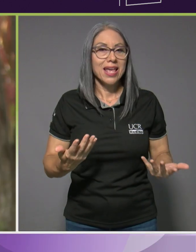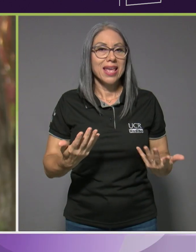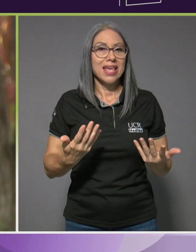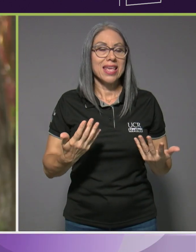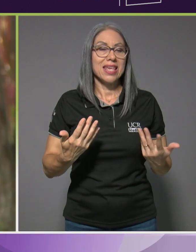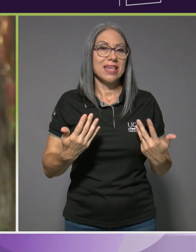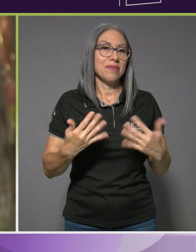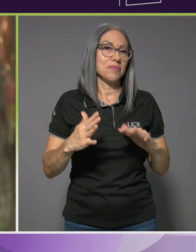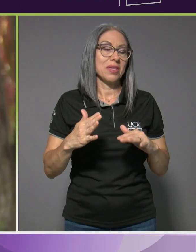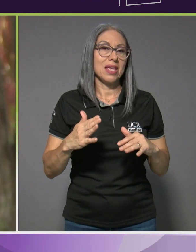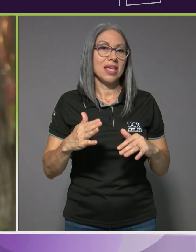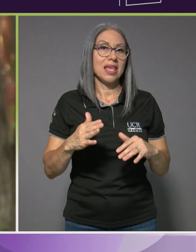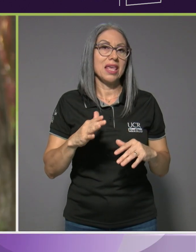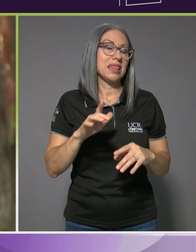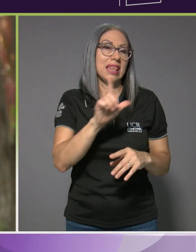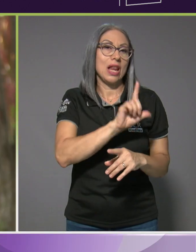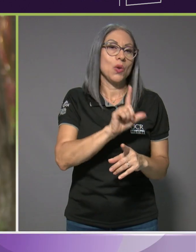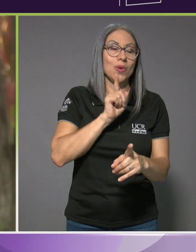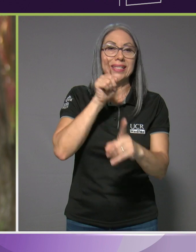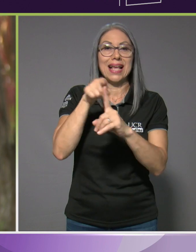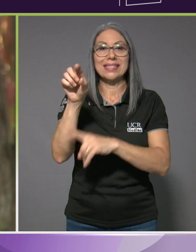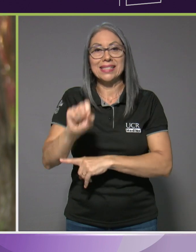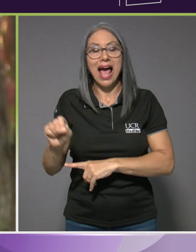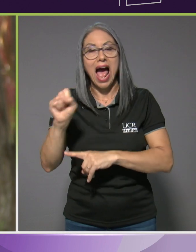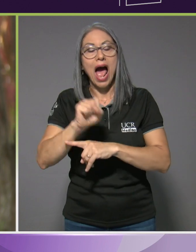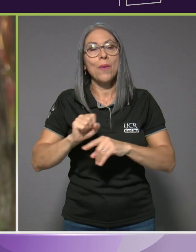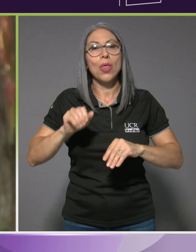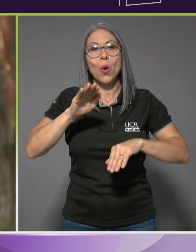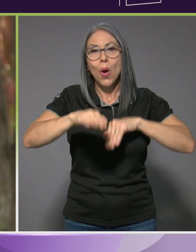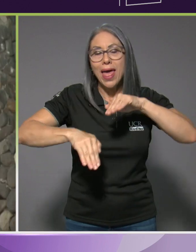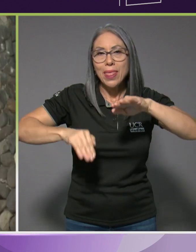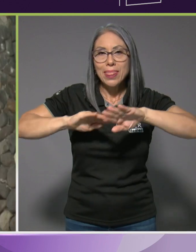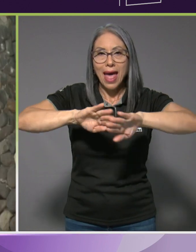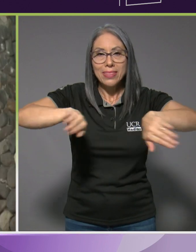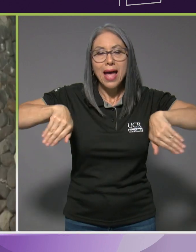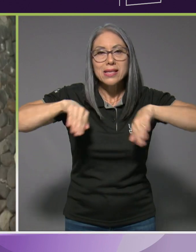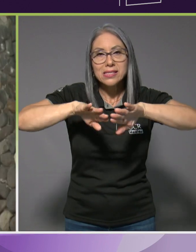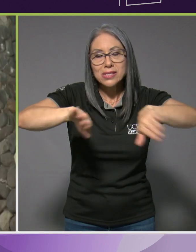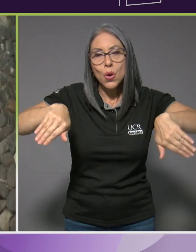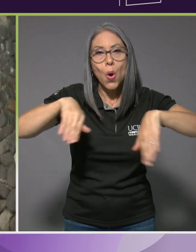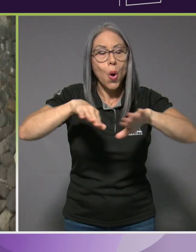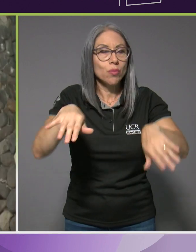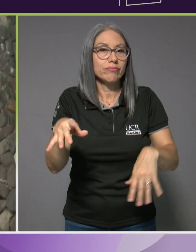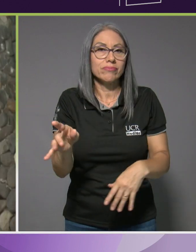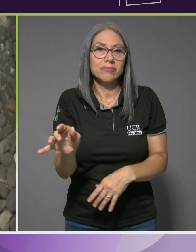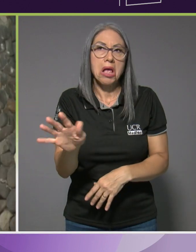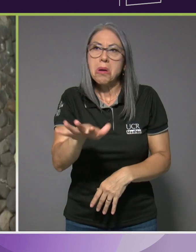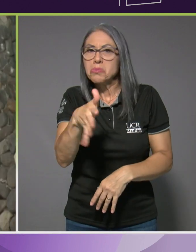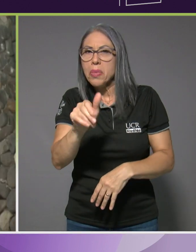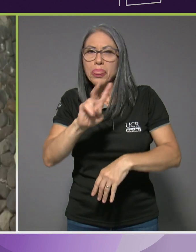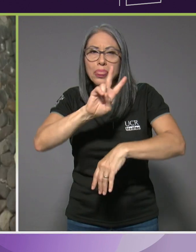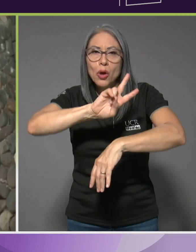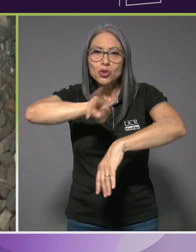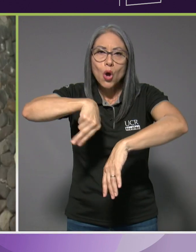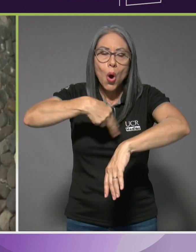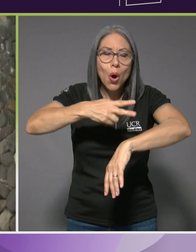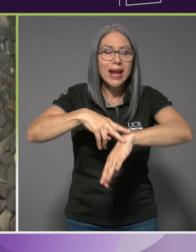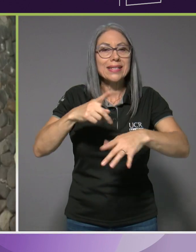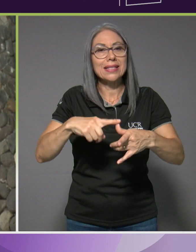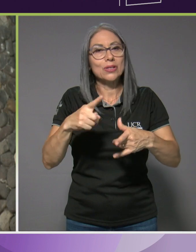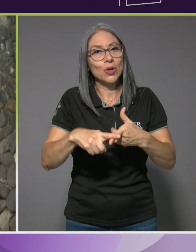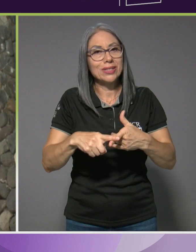resto de lunes a sábado de natación, entonces igual como dos horas de natación, entonces